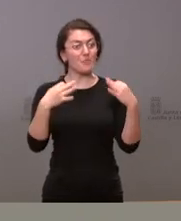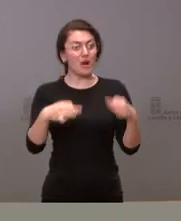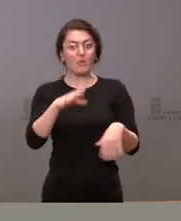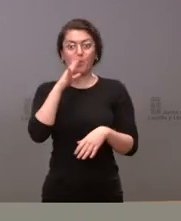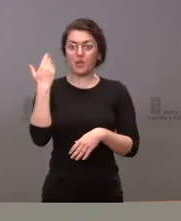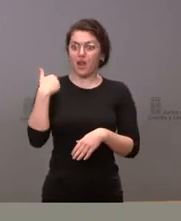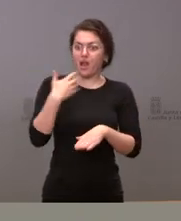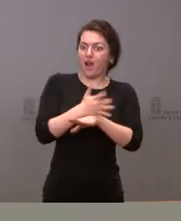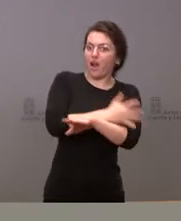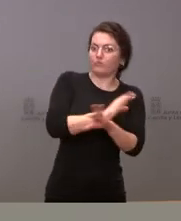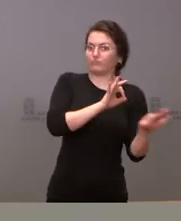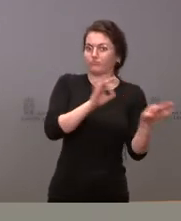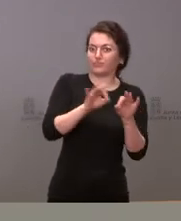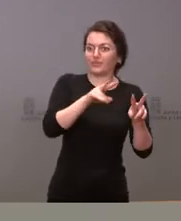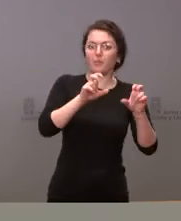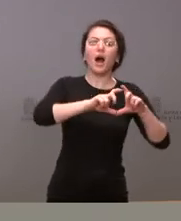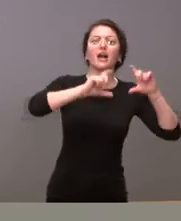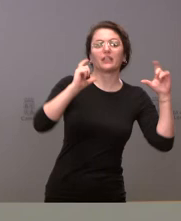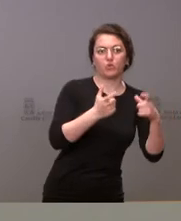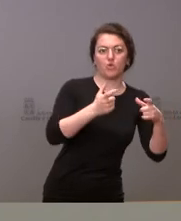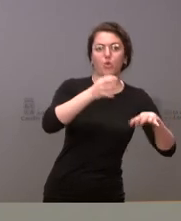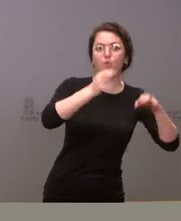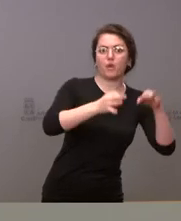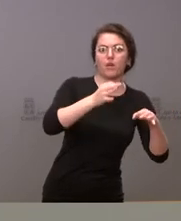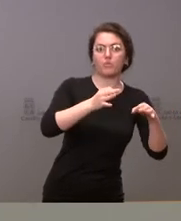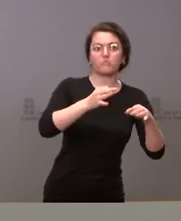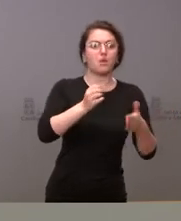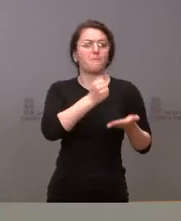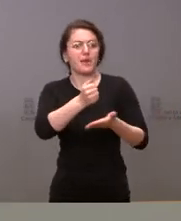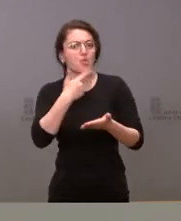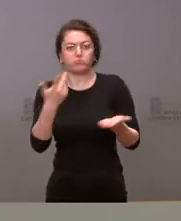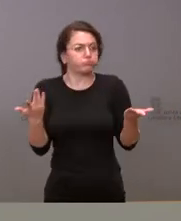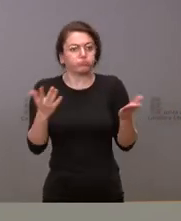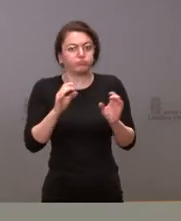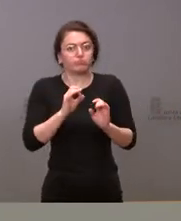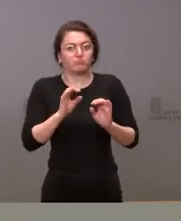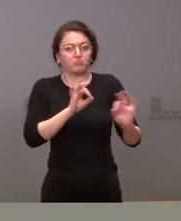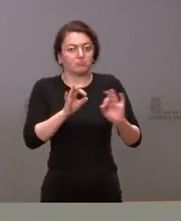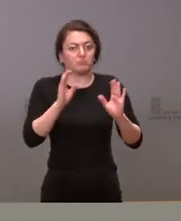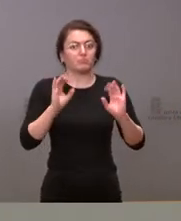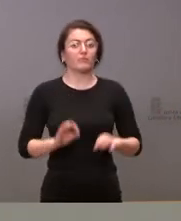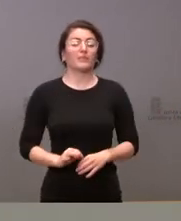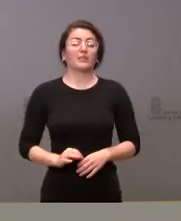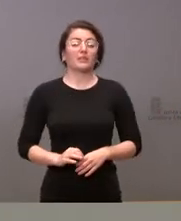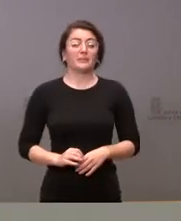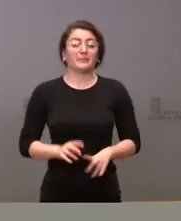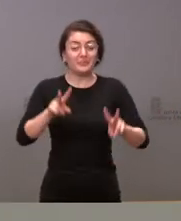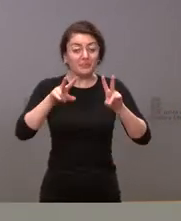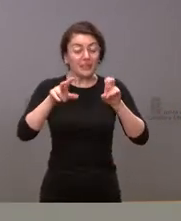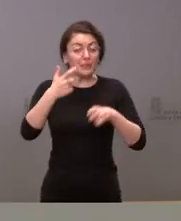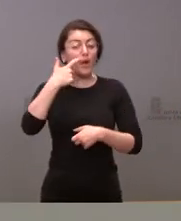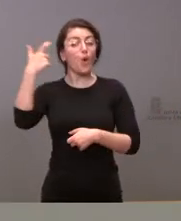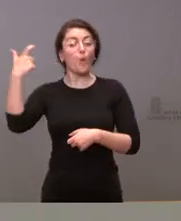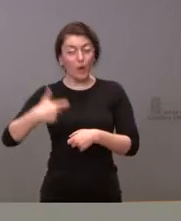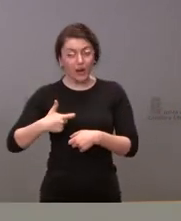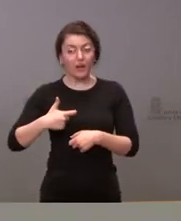por tanto de reuniones de los jurados y obtenciones de los premios me preguntaba usted por Ucrania y en